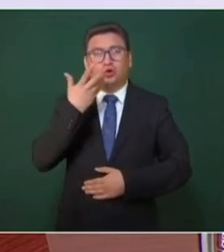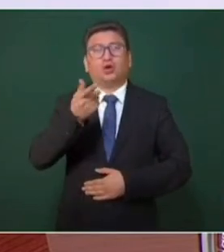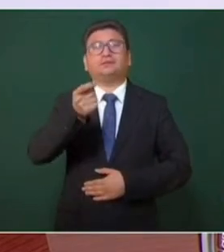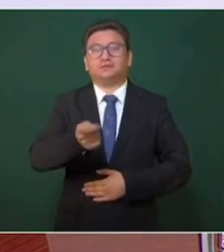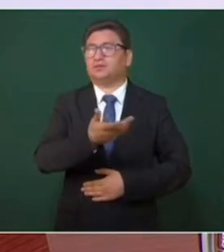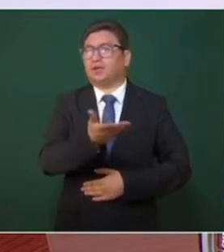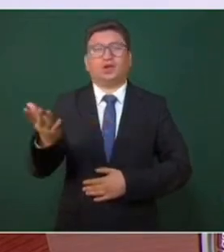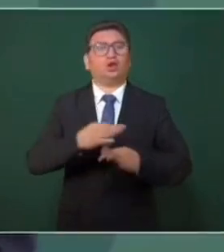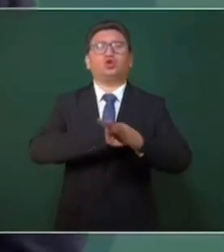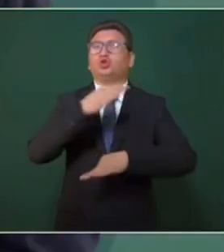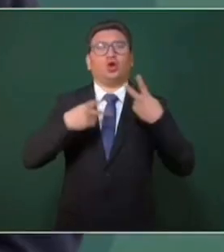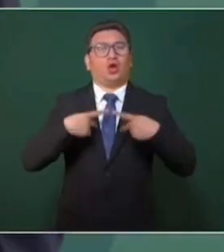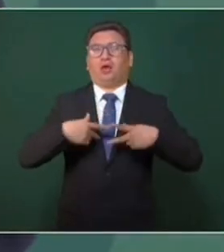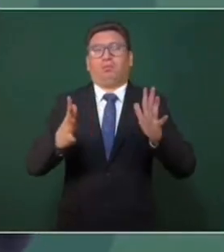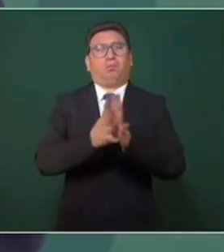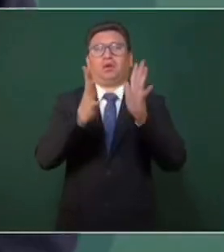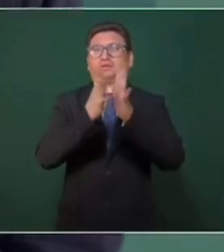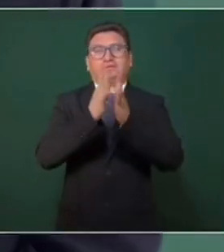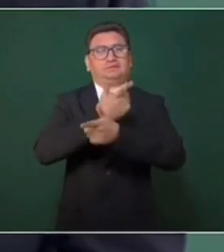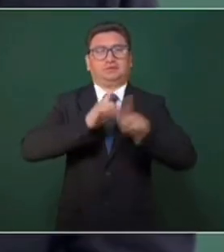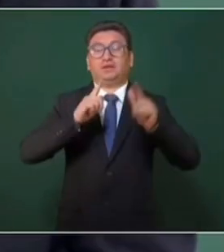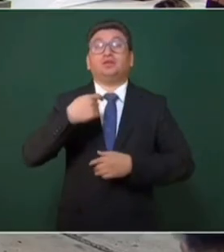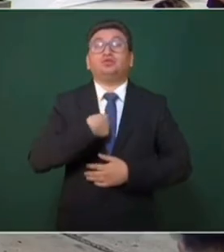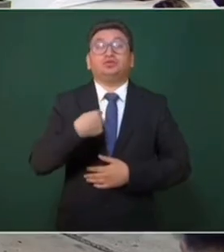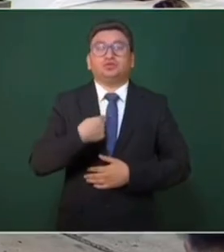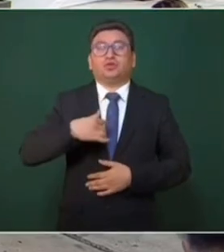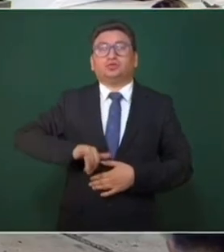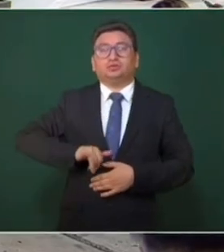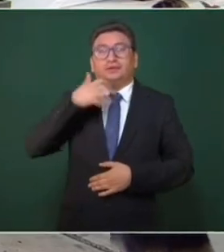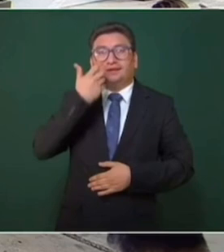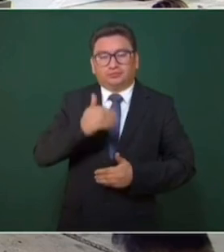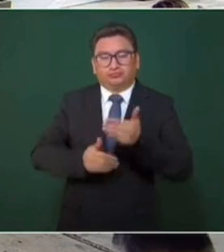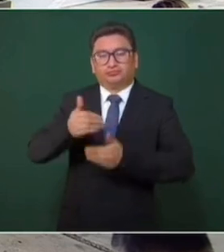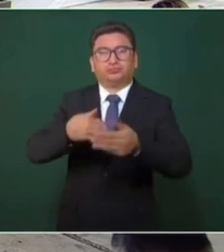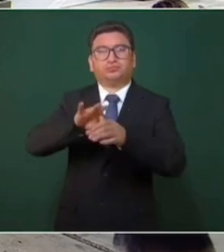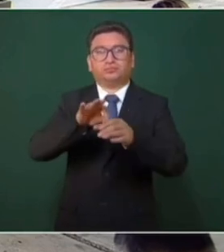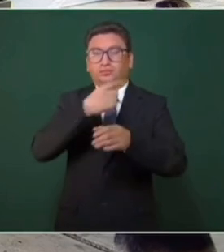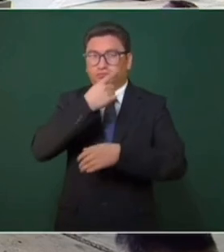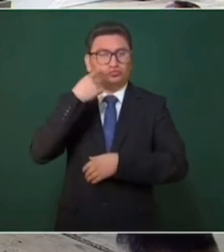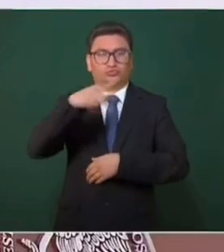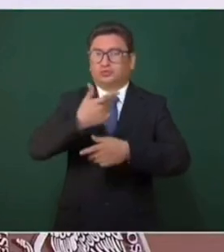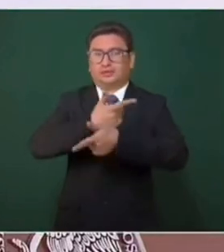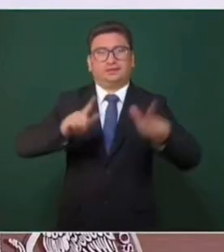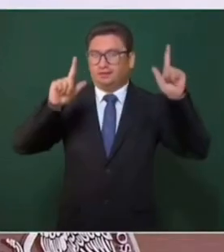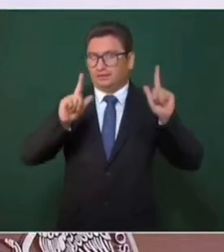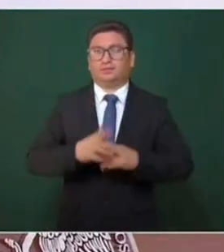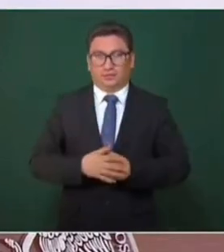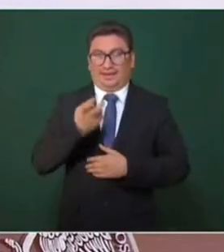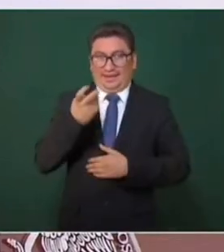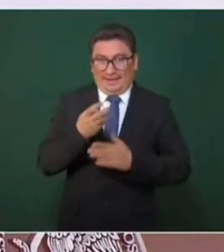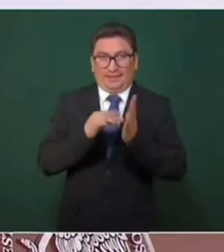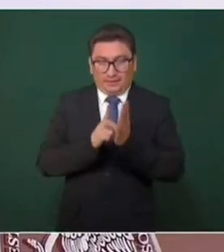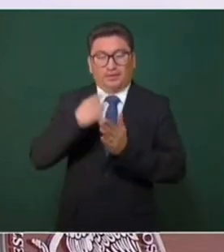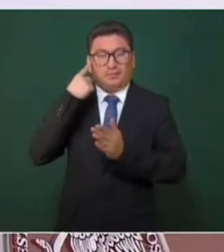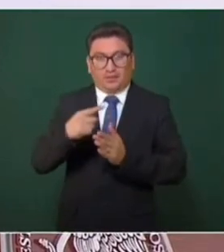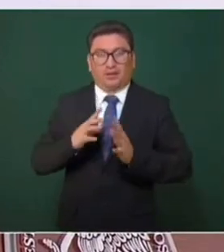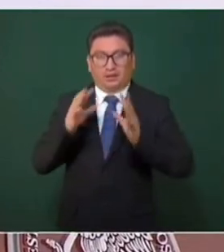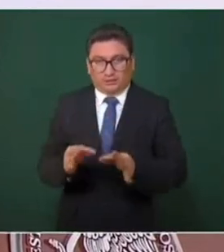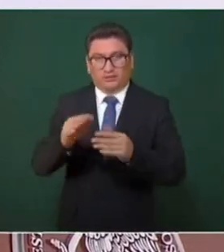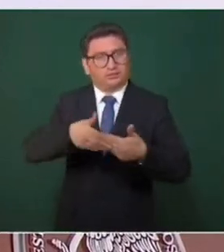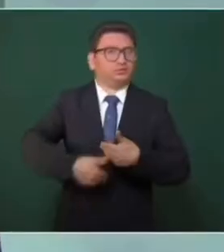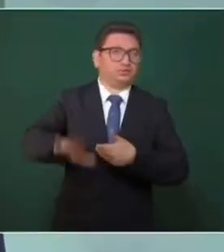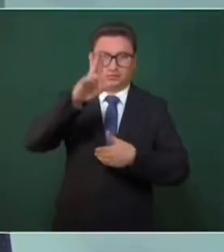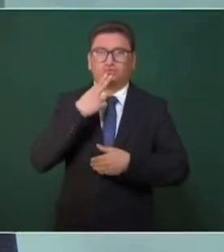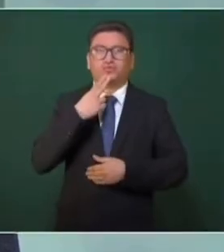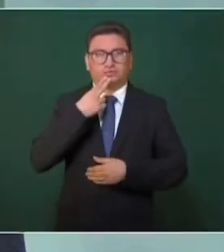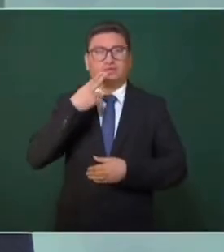es que todos participen. A mí me interesa el proceso democrático, el que dejemos establecido este método democrático. Y